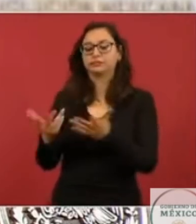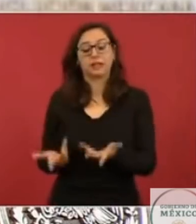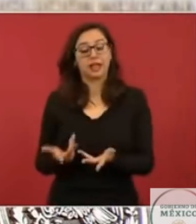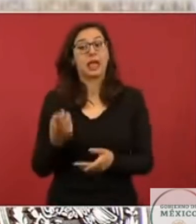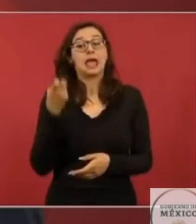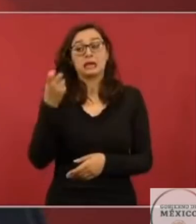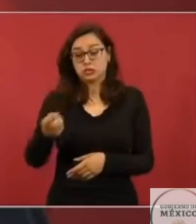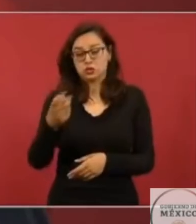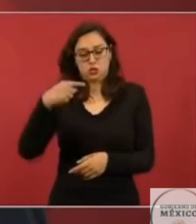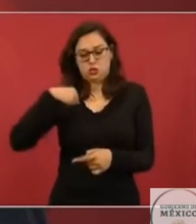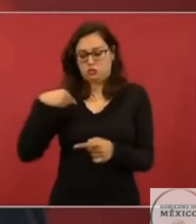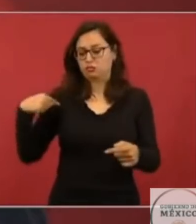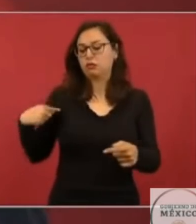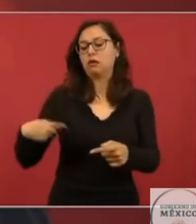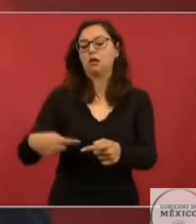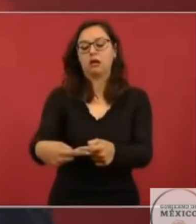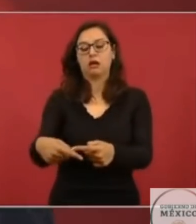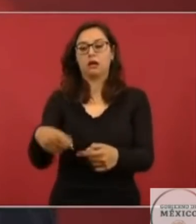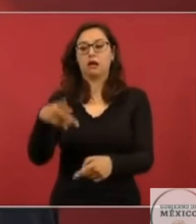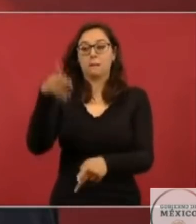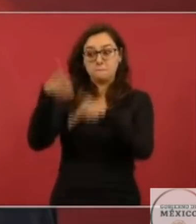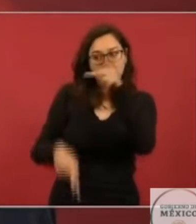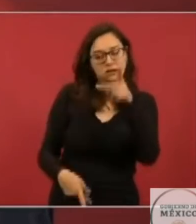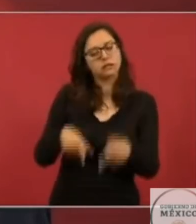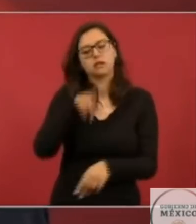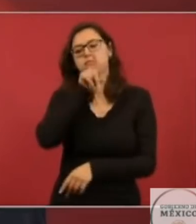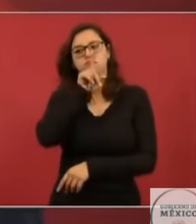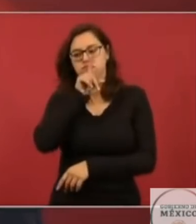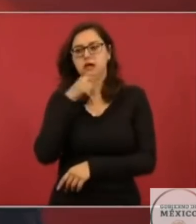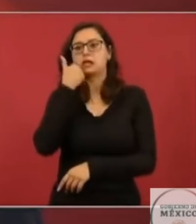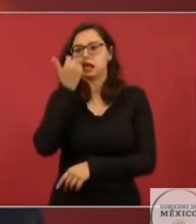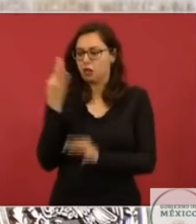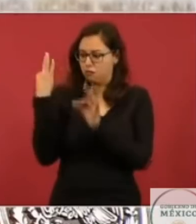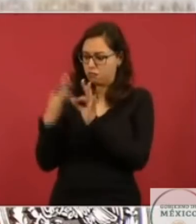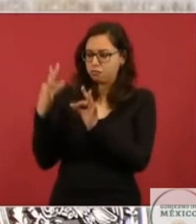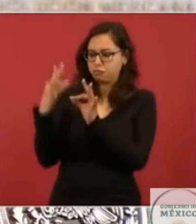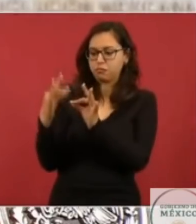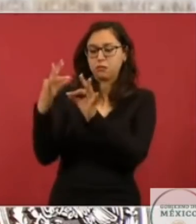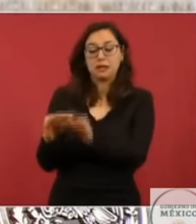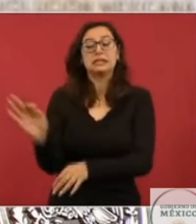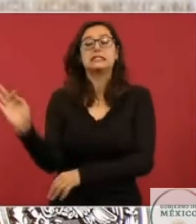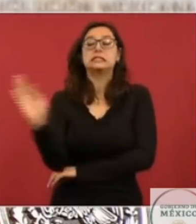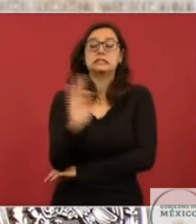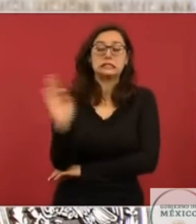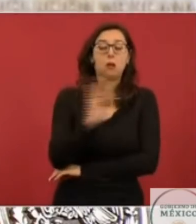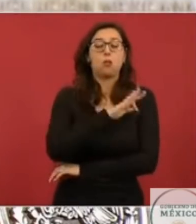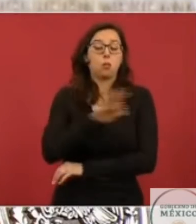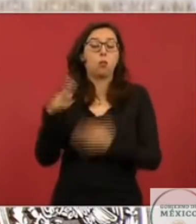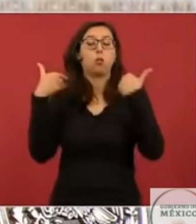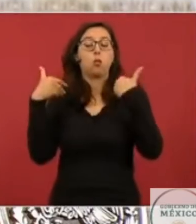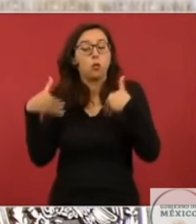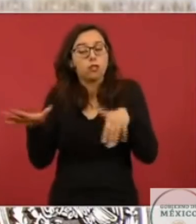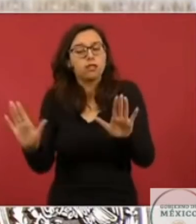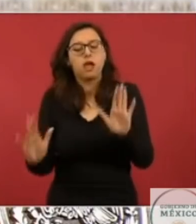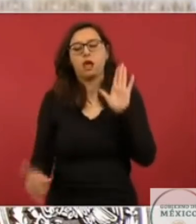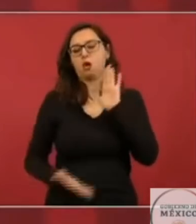inconcluso, no descartamos la posibilidad de construir una coquizadora en